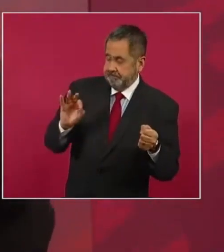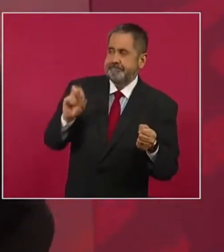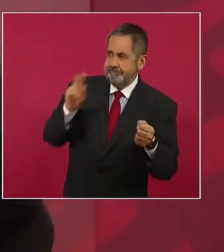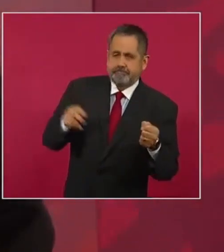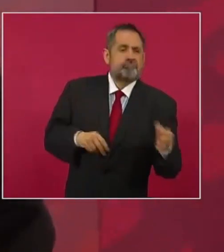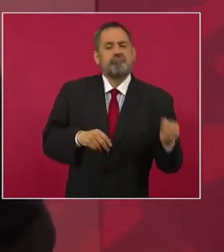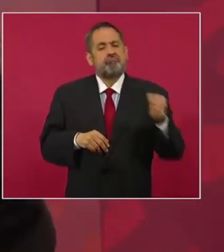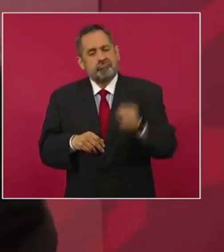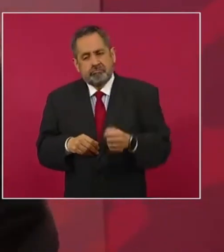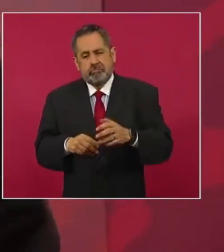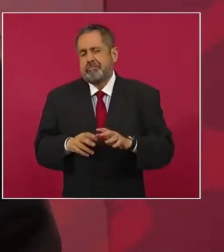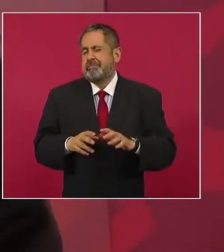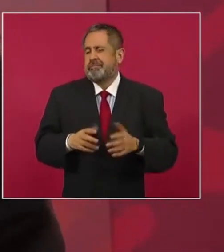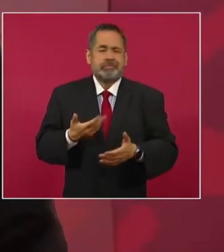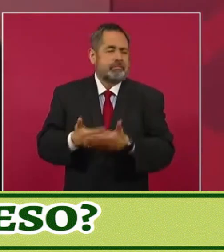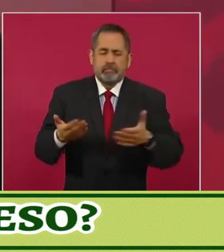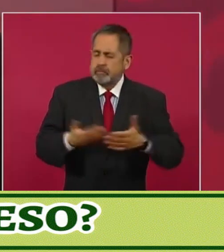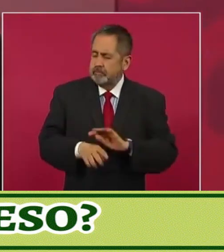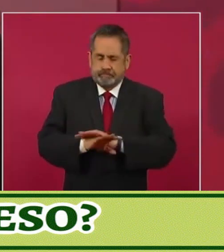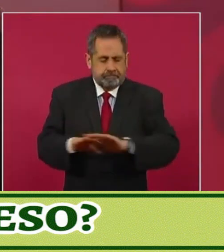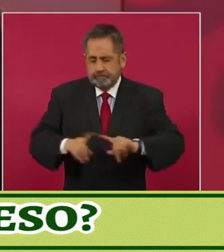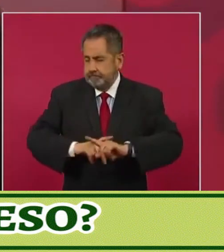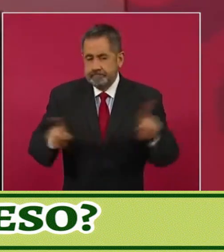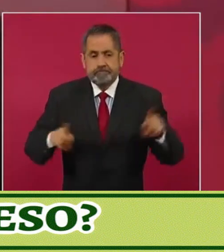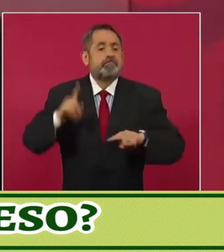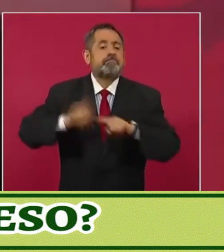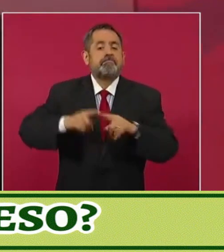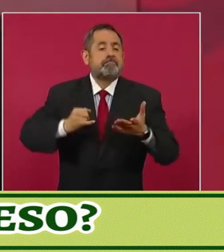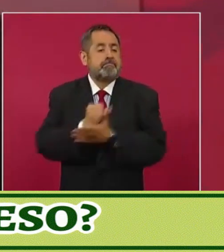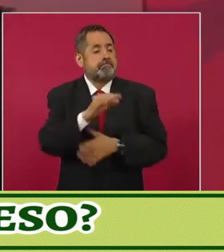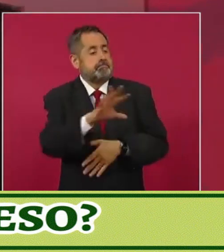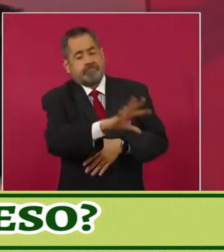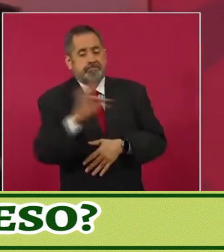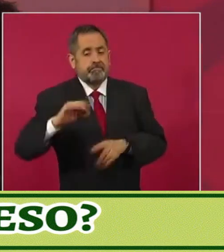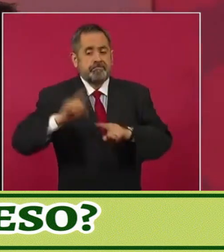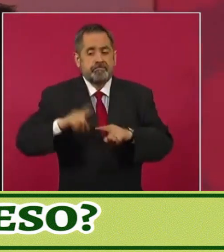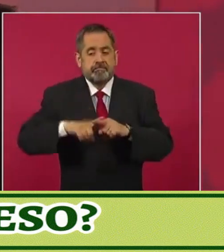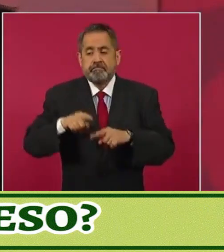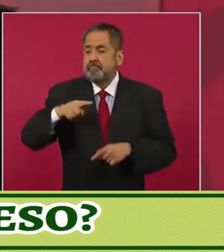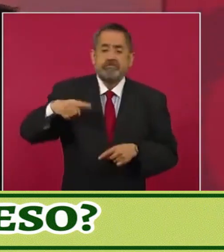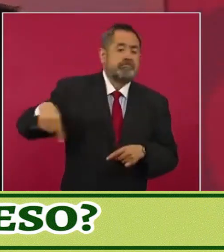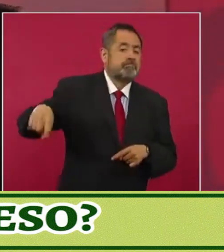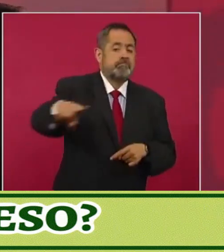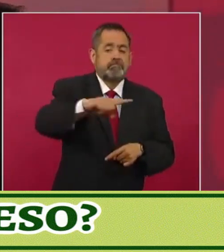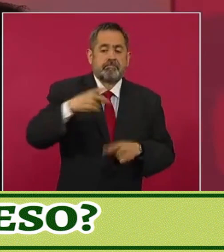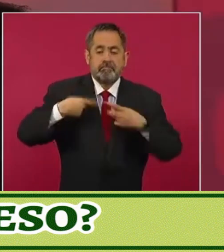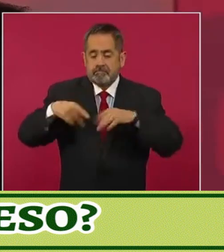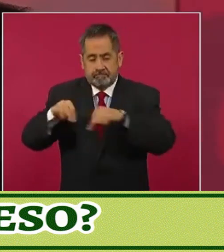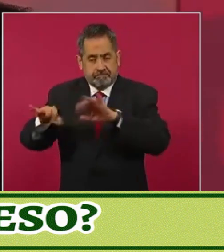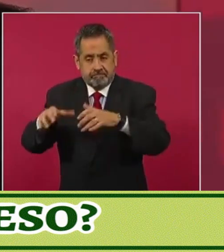es así, ahora van a ser los trabajadores y es voto libre, secreto.